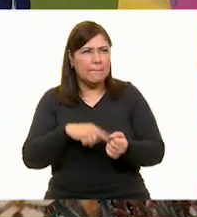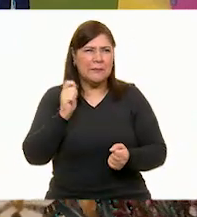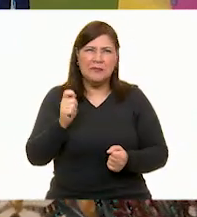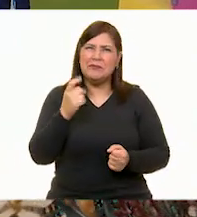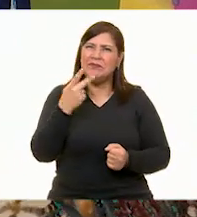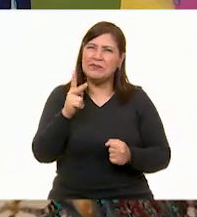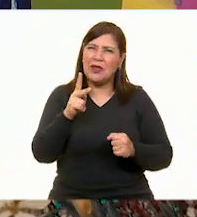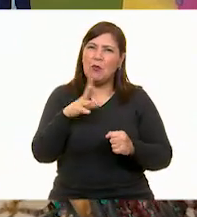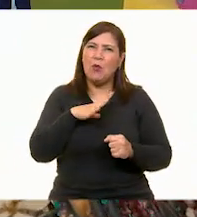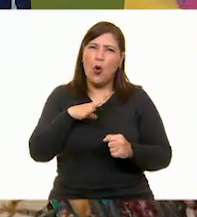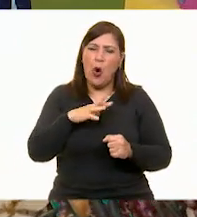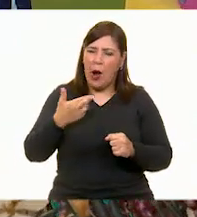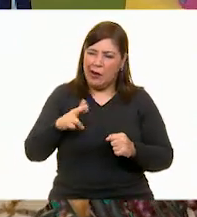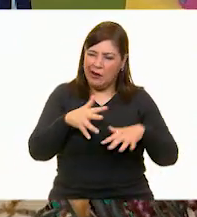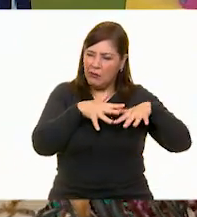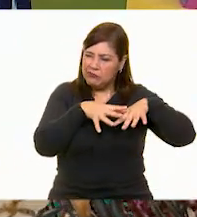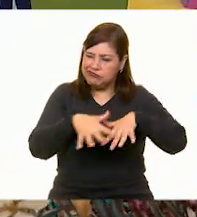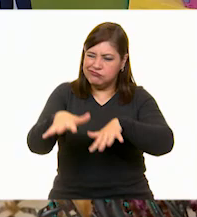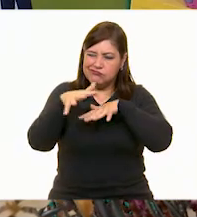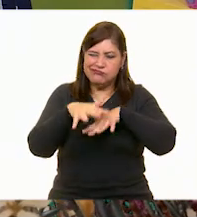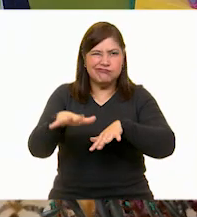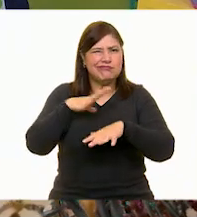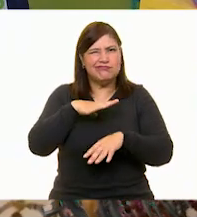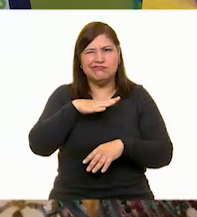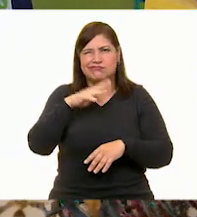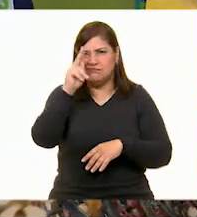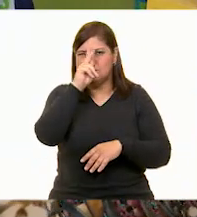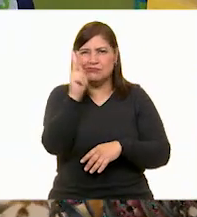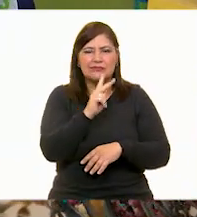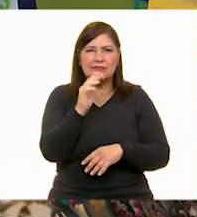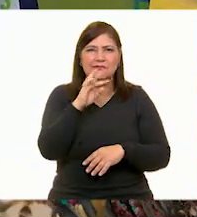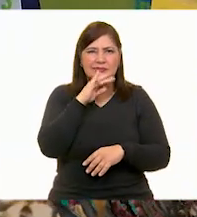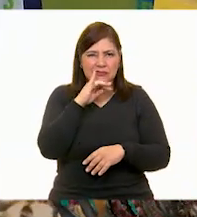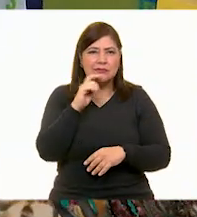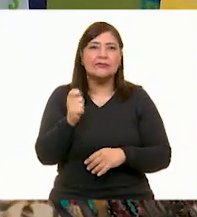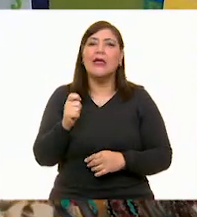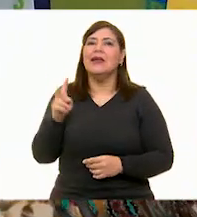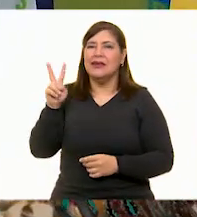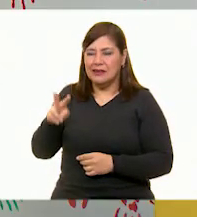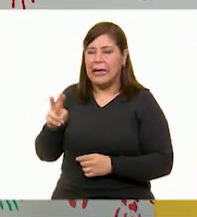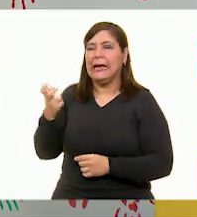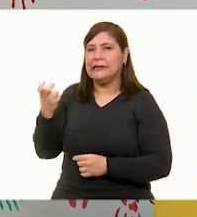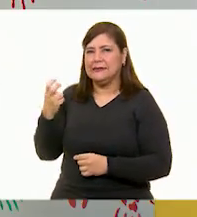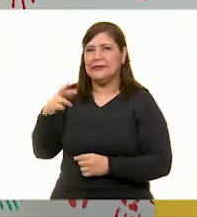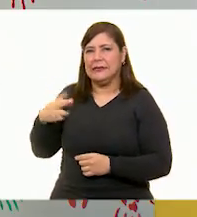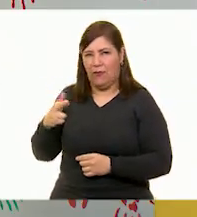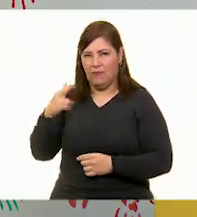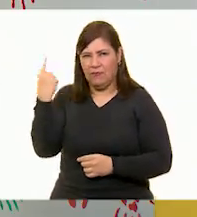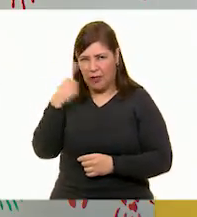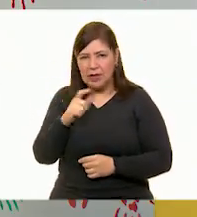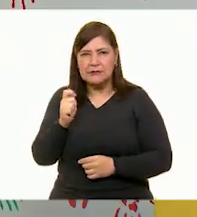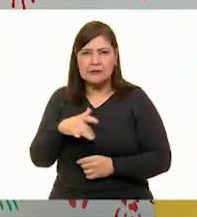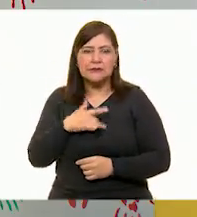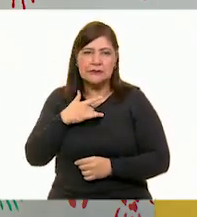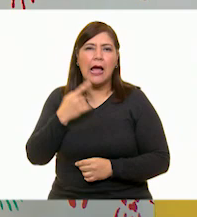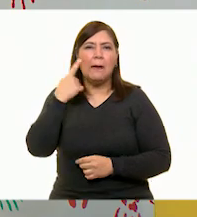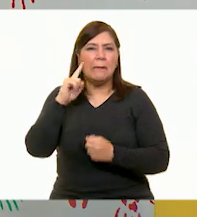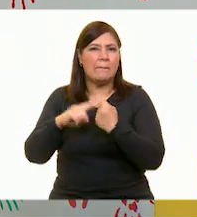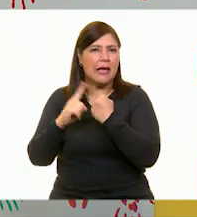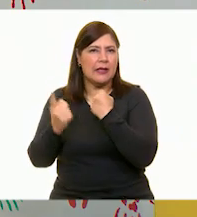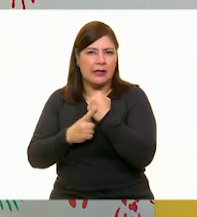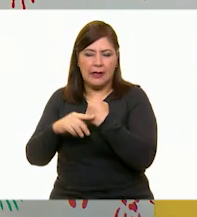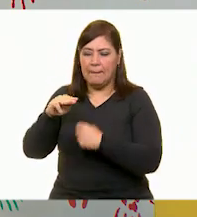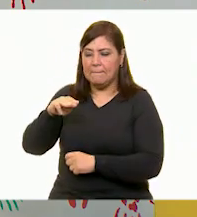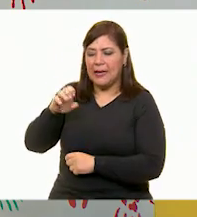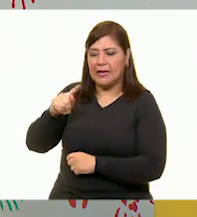sucio, no sé, raro. Sí, se siente este río, ¿verdad? Fuerte. Vamos a utilizar esta metáfora que tú estás